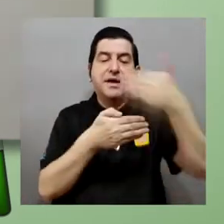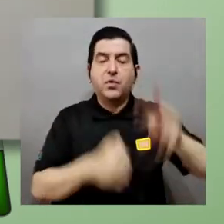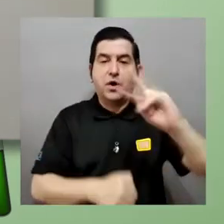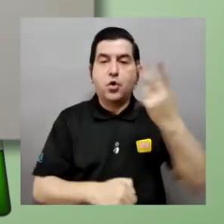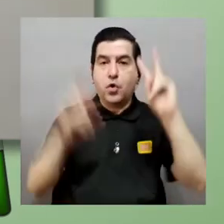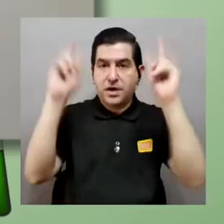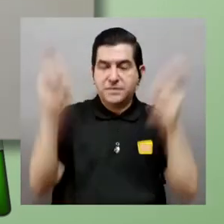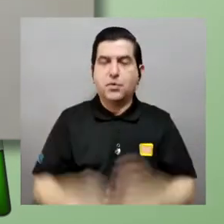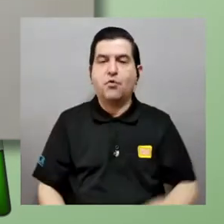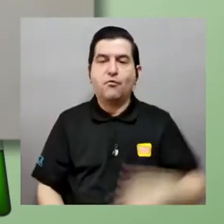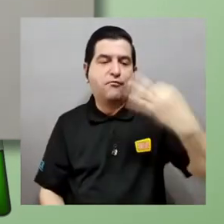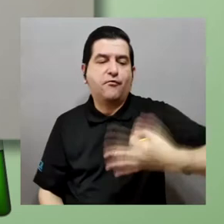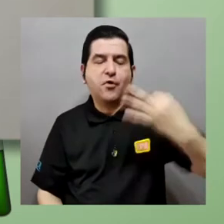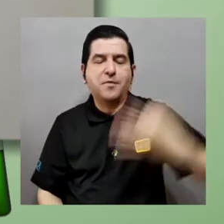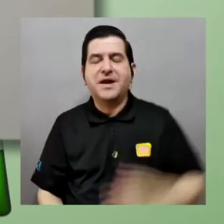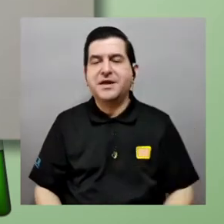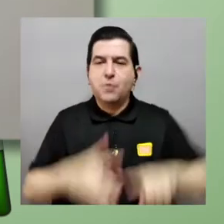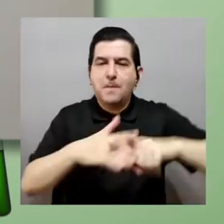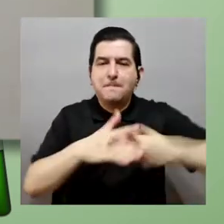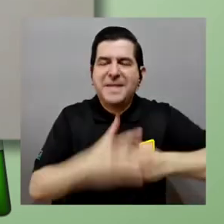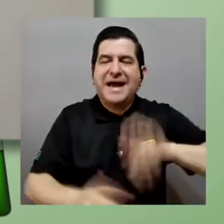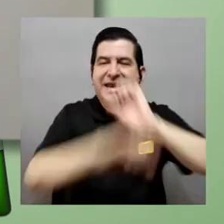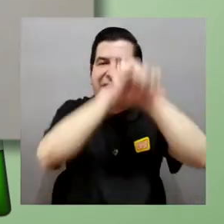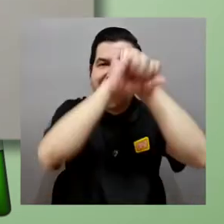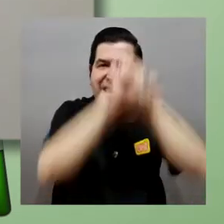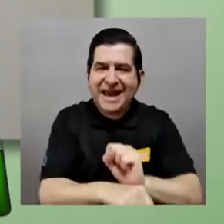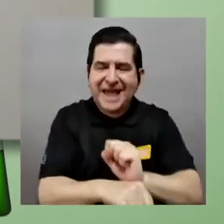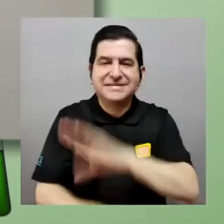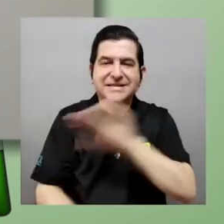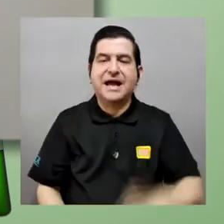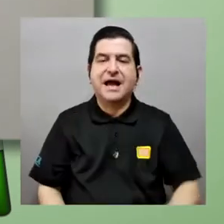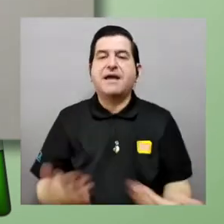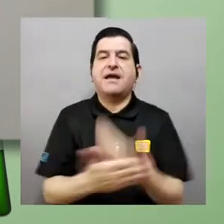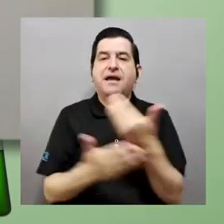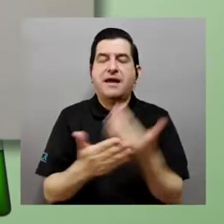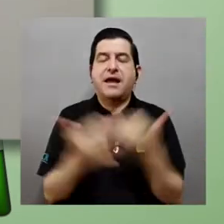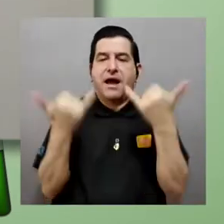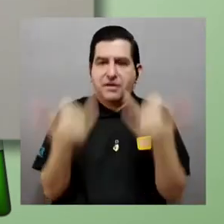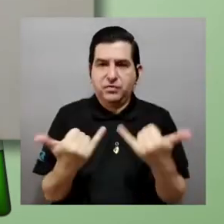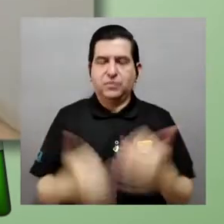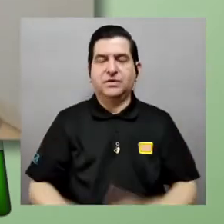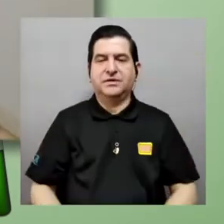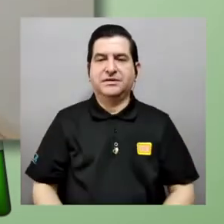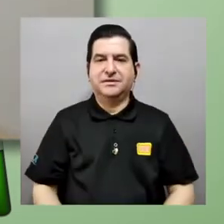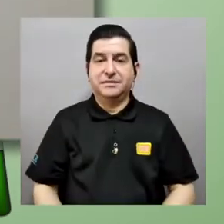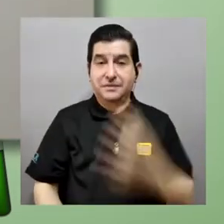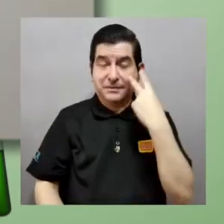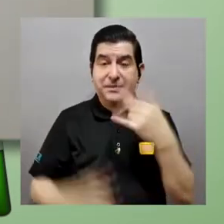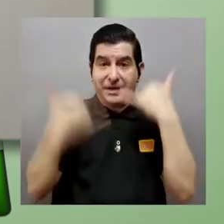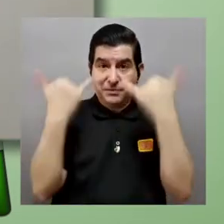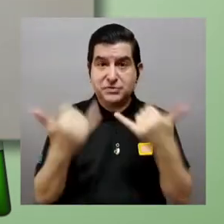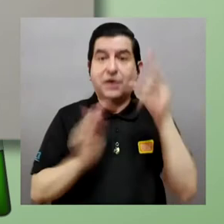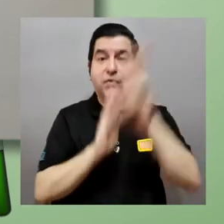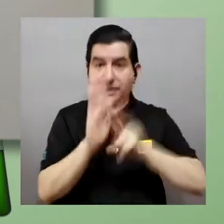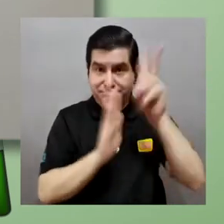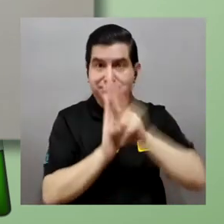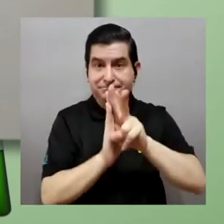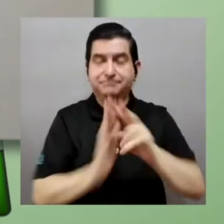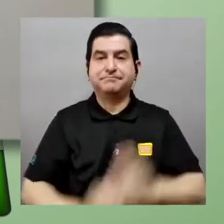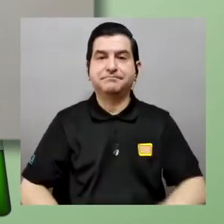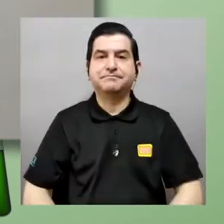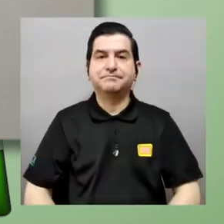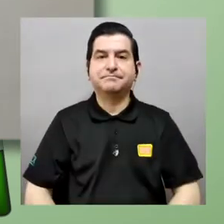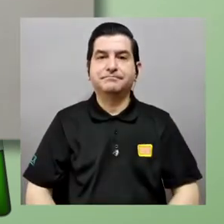grande pero realmente es un poco más complicado lo que pensamos y si el infinito es